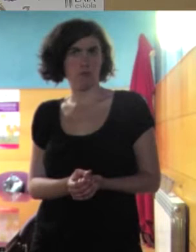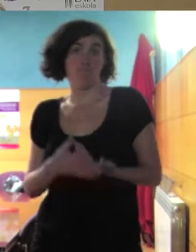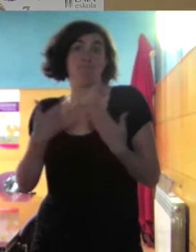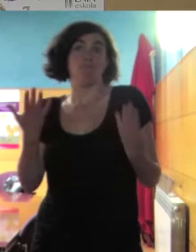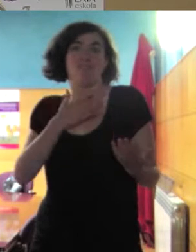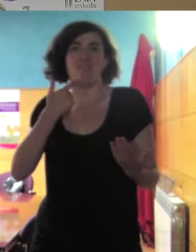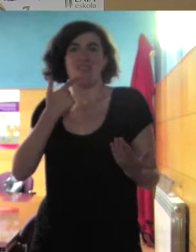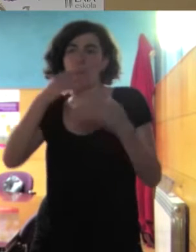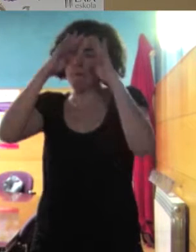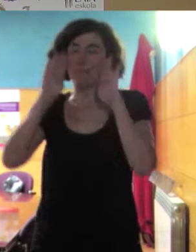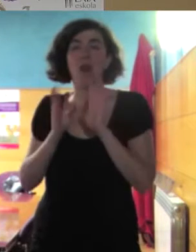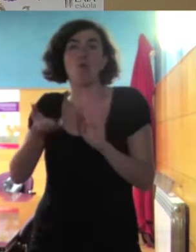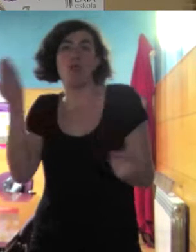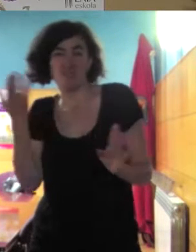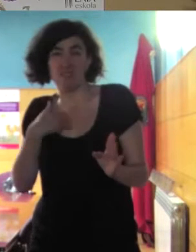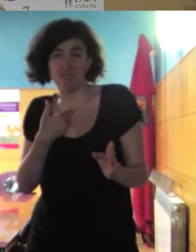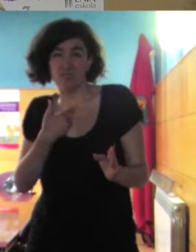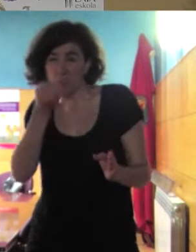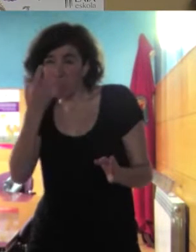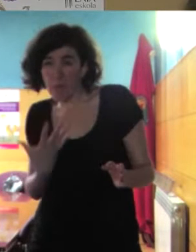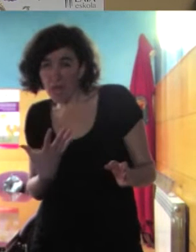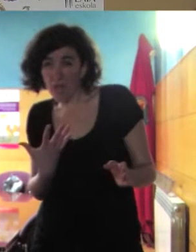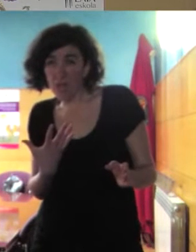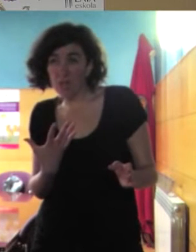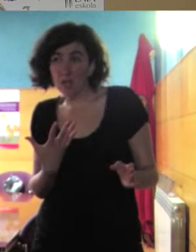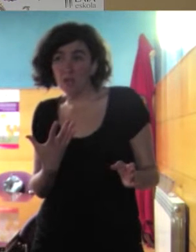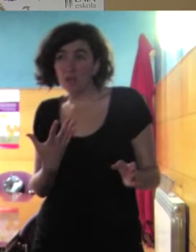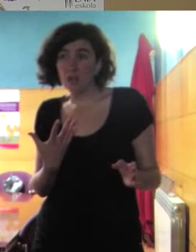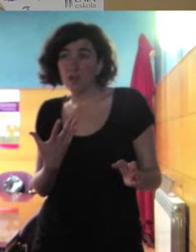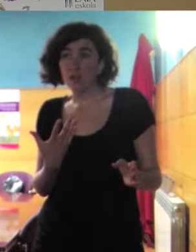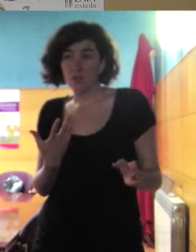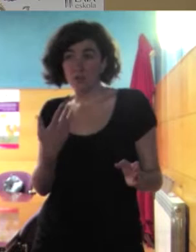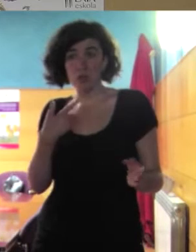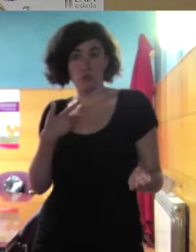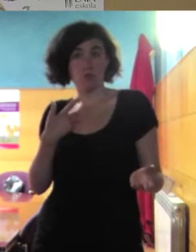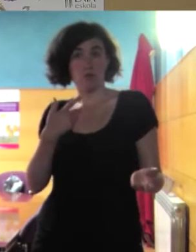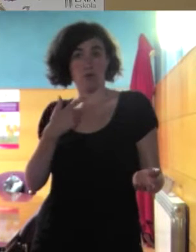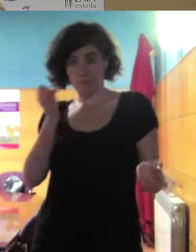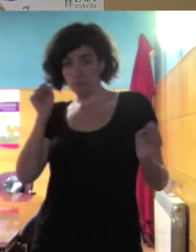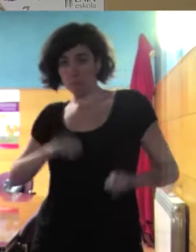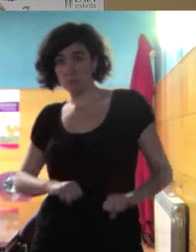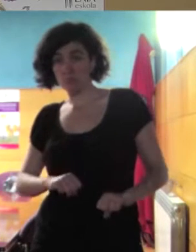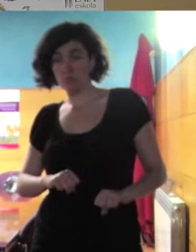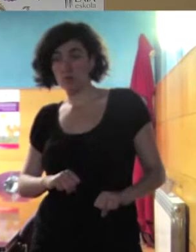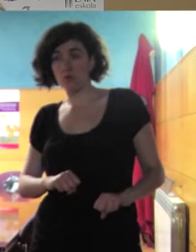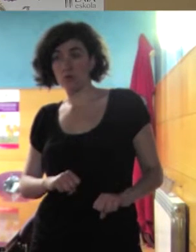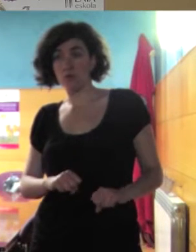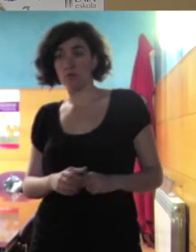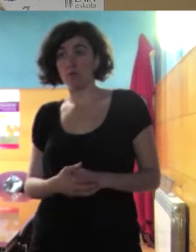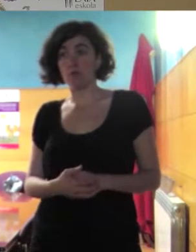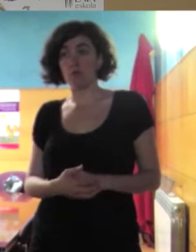¿estoy haciendo una lectura correcta? ¿os parece que pueden ir por ahí los tiros? ¿qué metáfora más fea acabo de hacer?